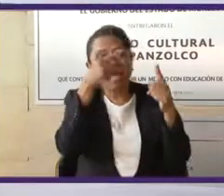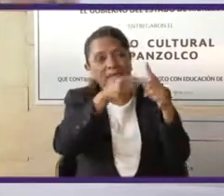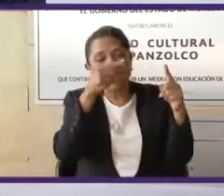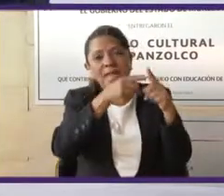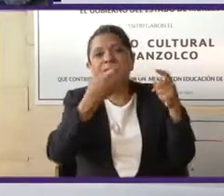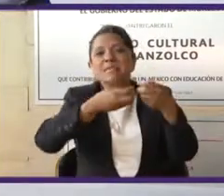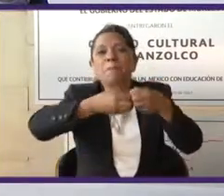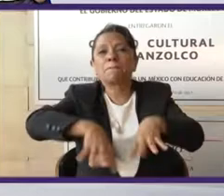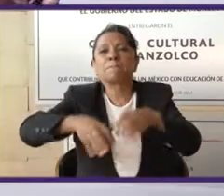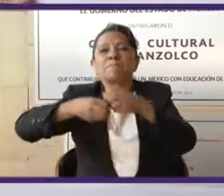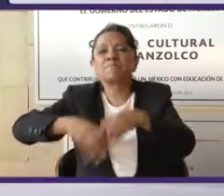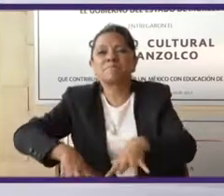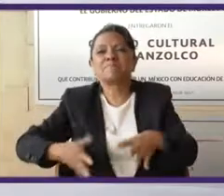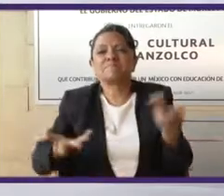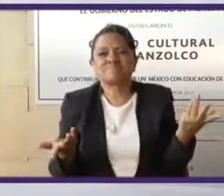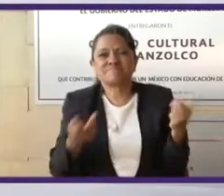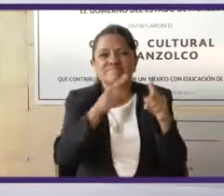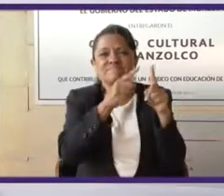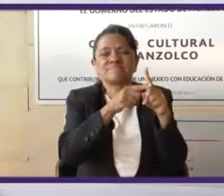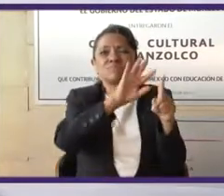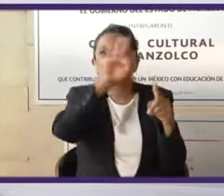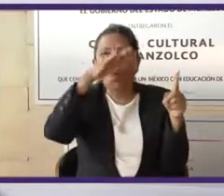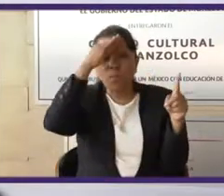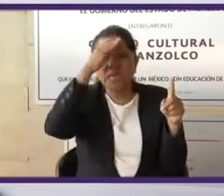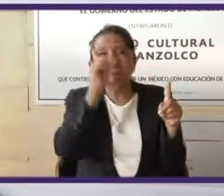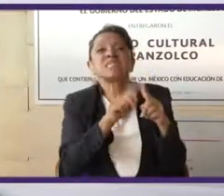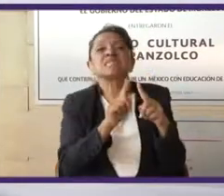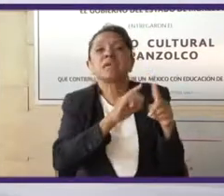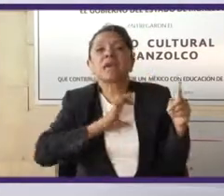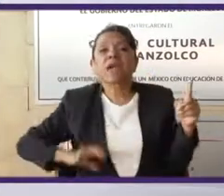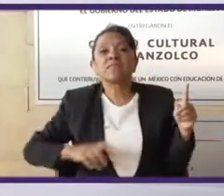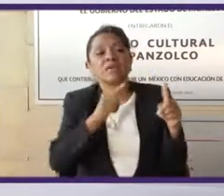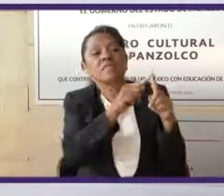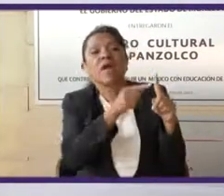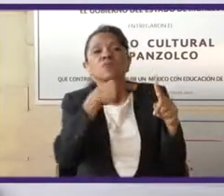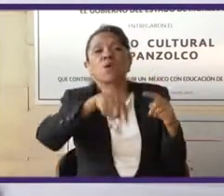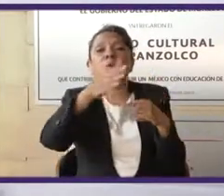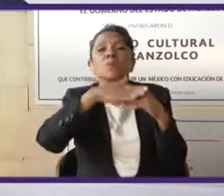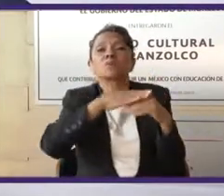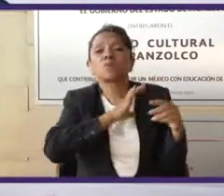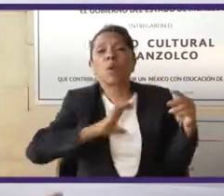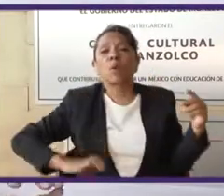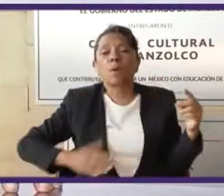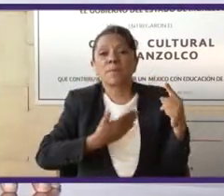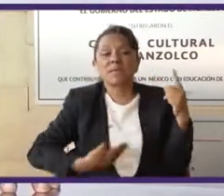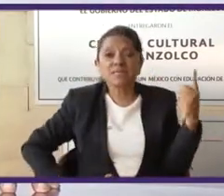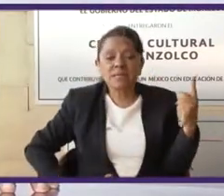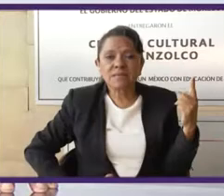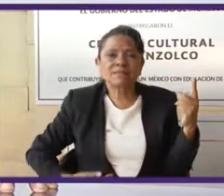¿Qué es el presidente de